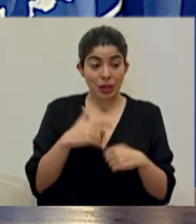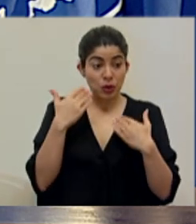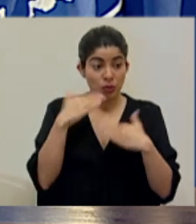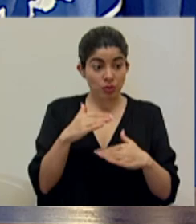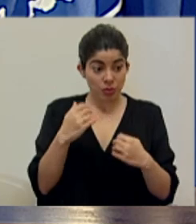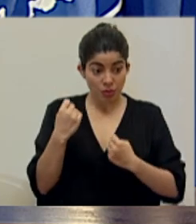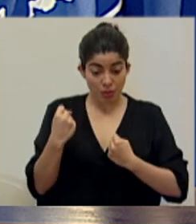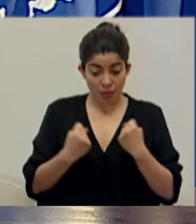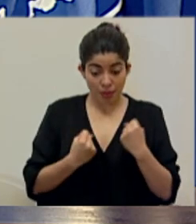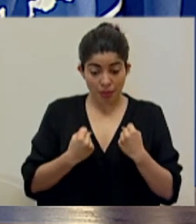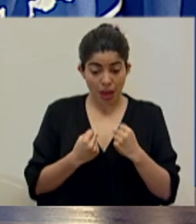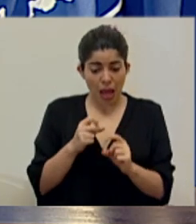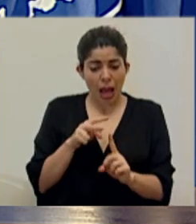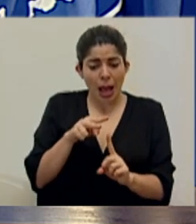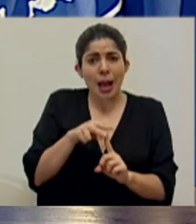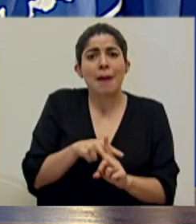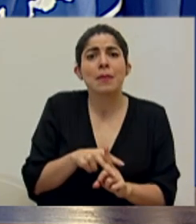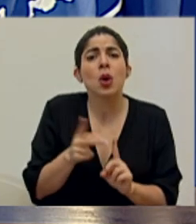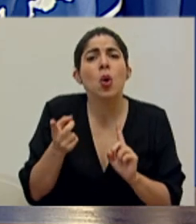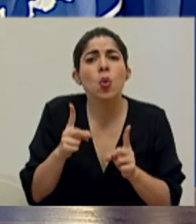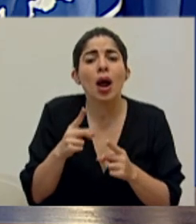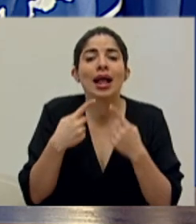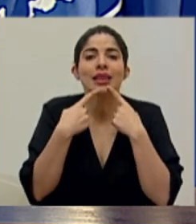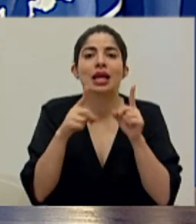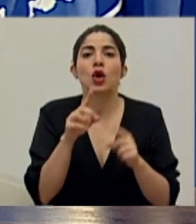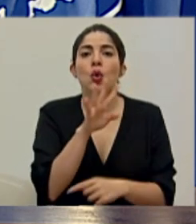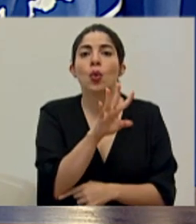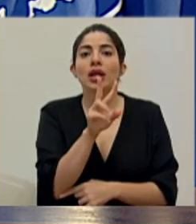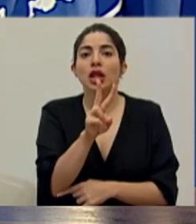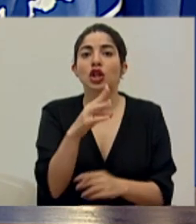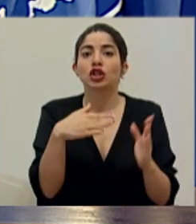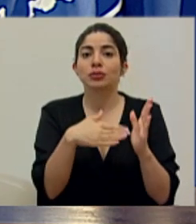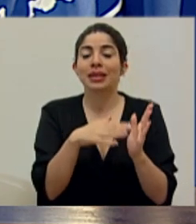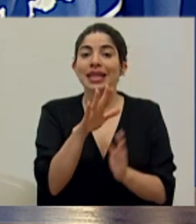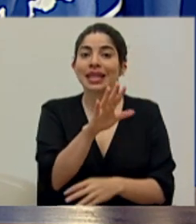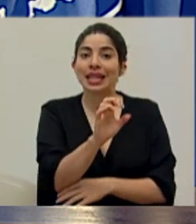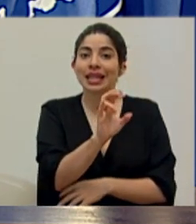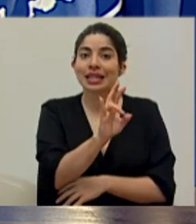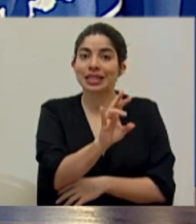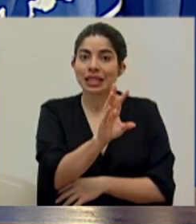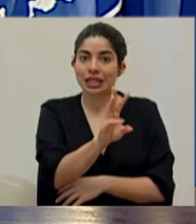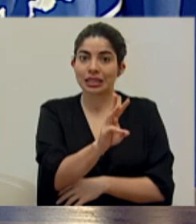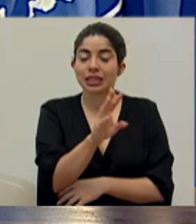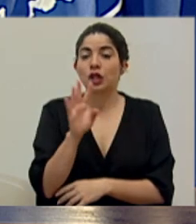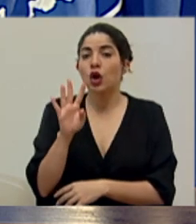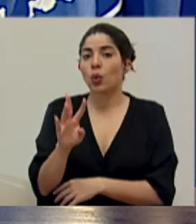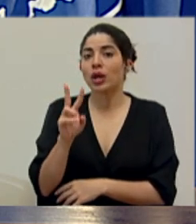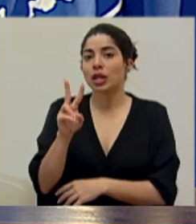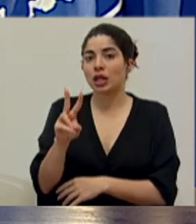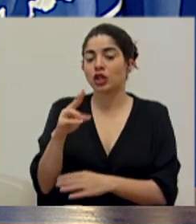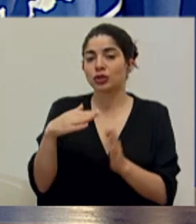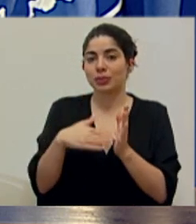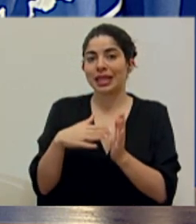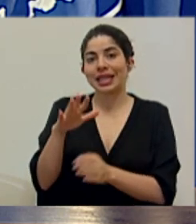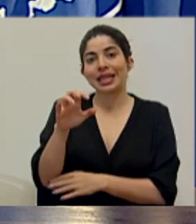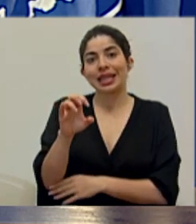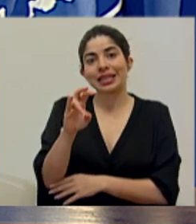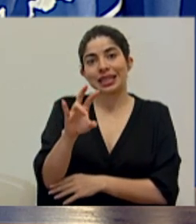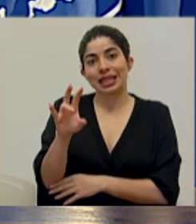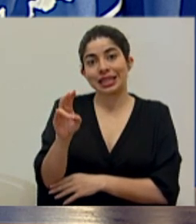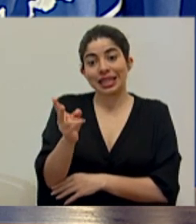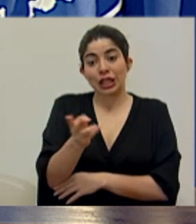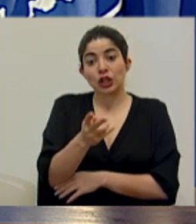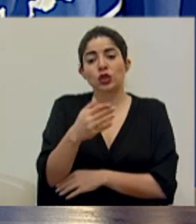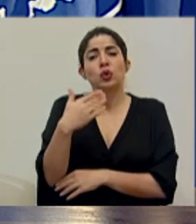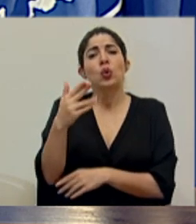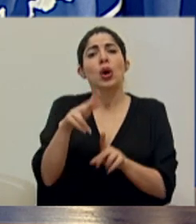sanitaria se está aplicando con base en los decretos 42.576 y 42.577, que son